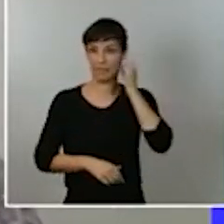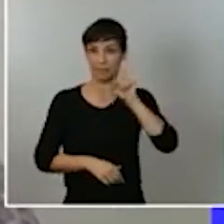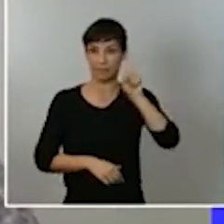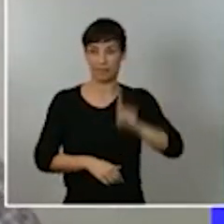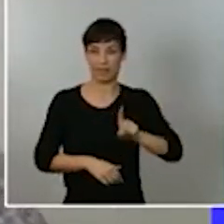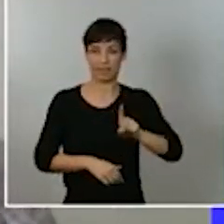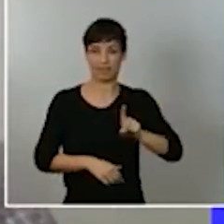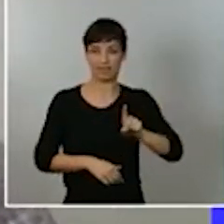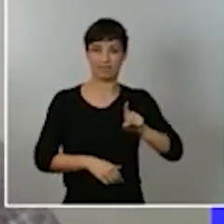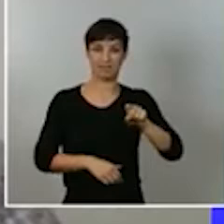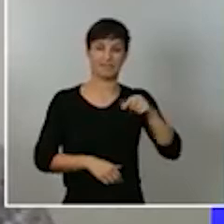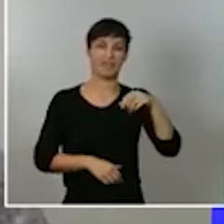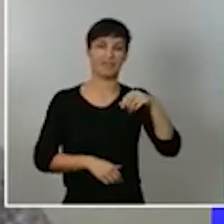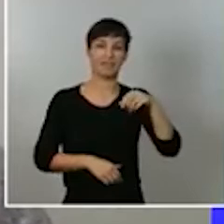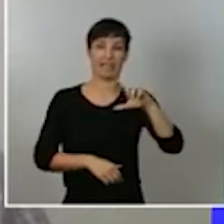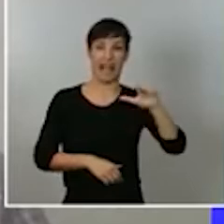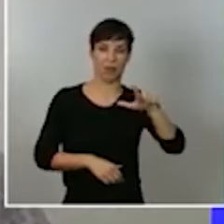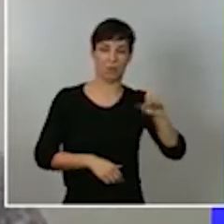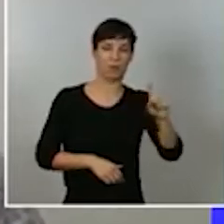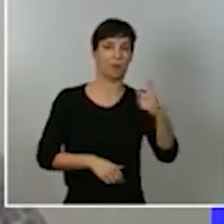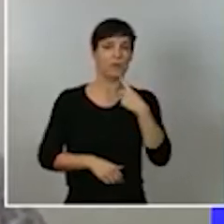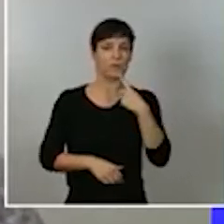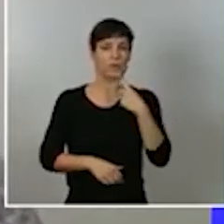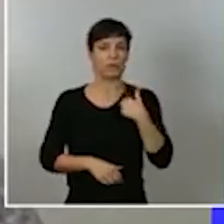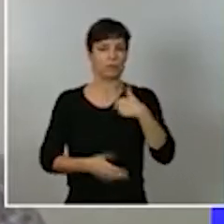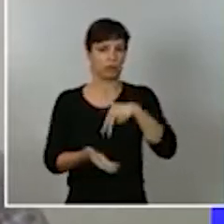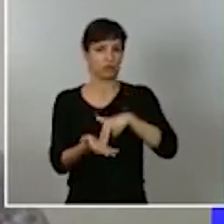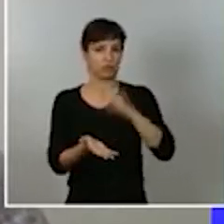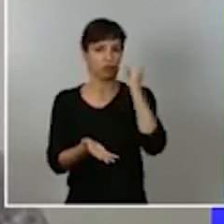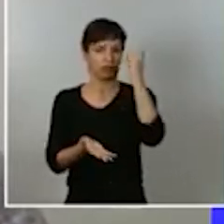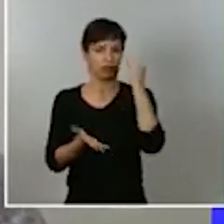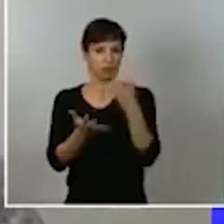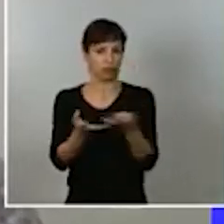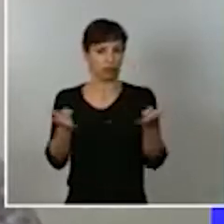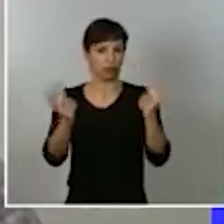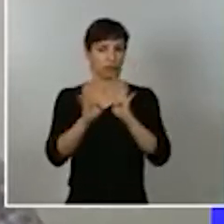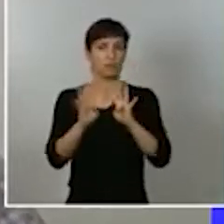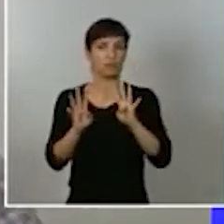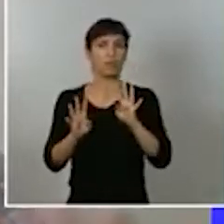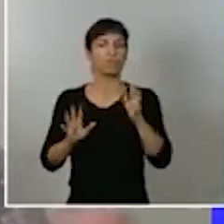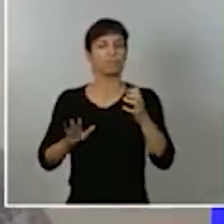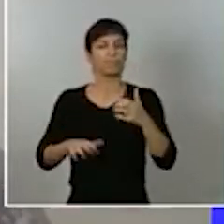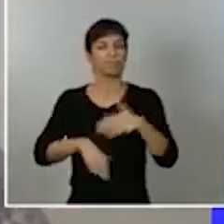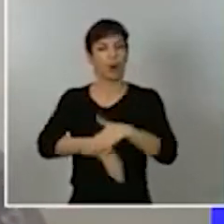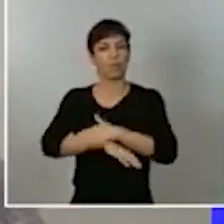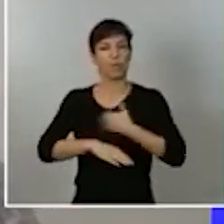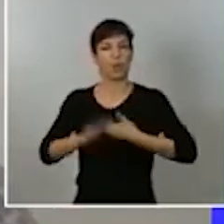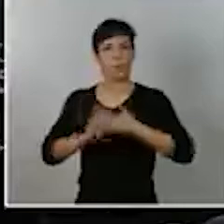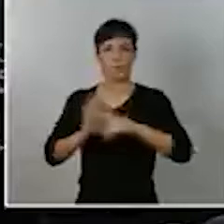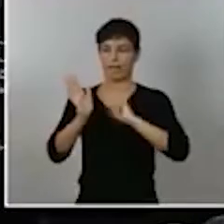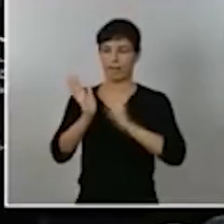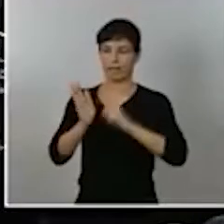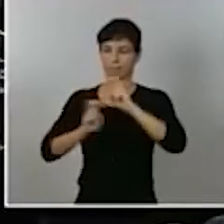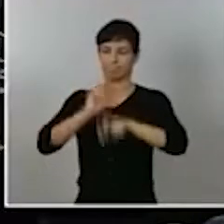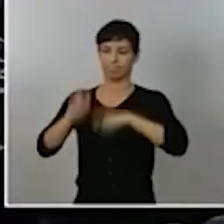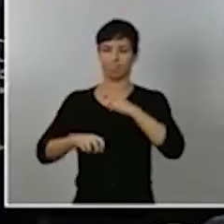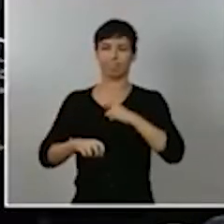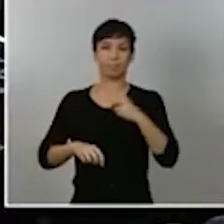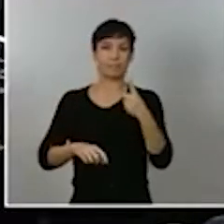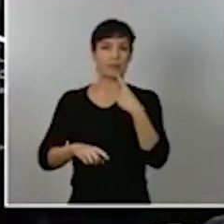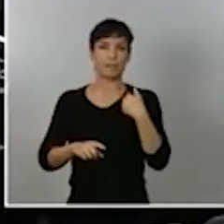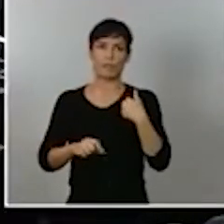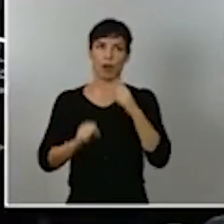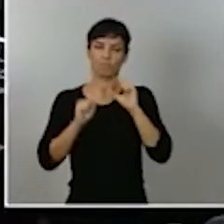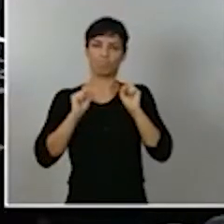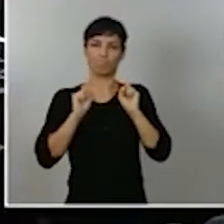Congreso dijo que el gobierno iba a cometer una serie de reformas legales para pertrechar nos dijo contra la lucha del COVID y que en